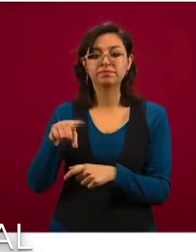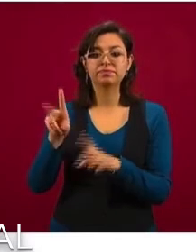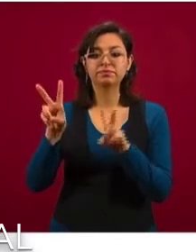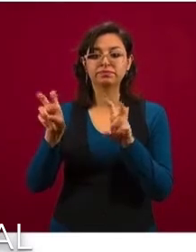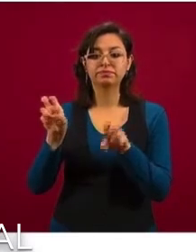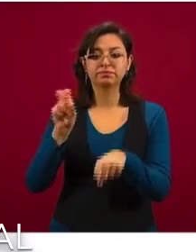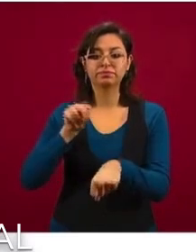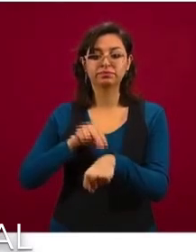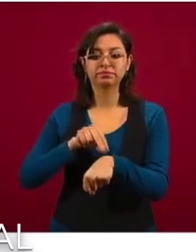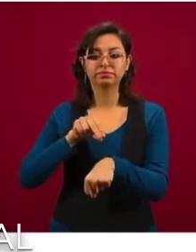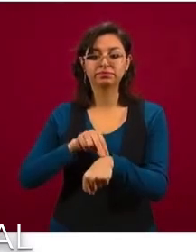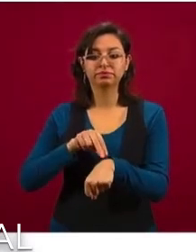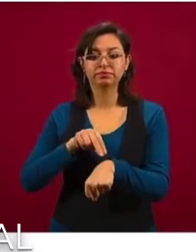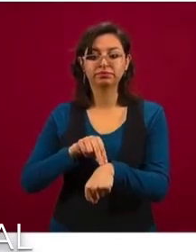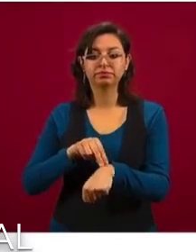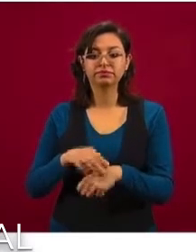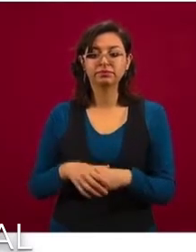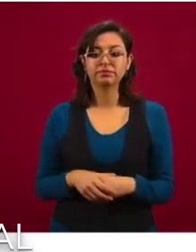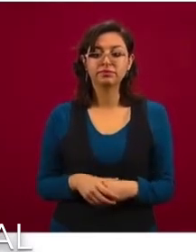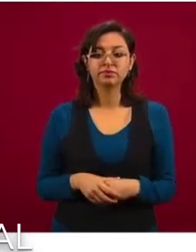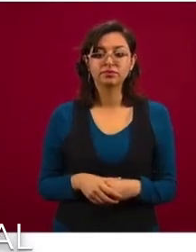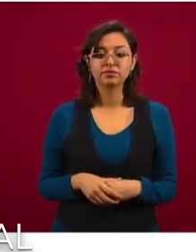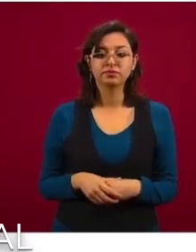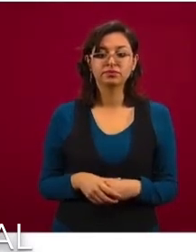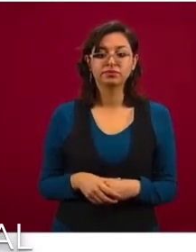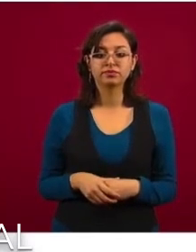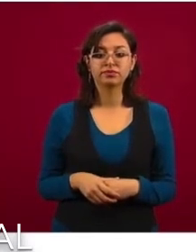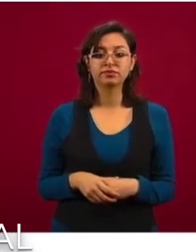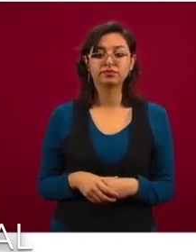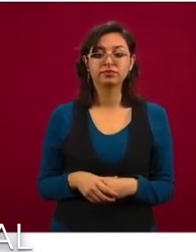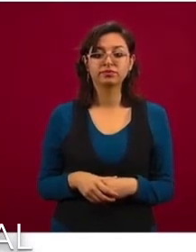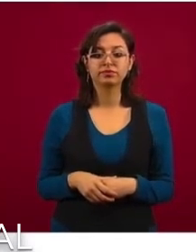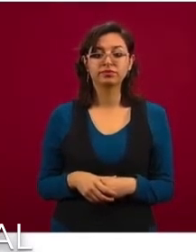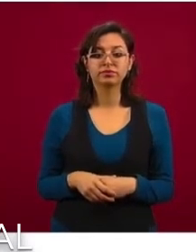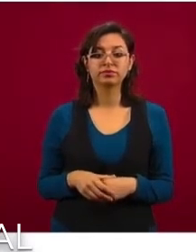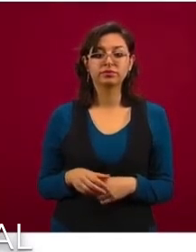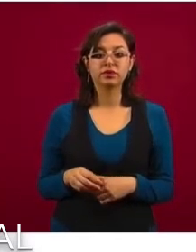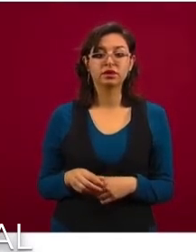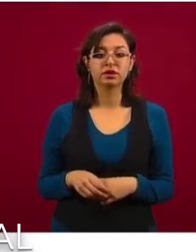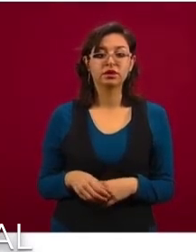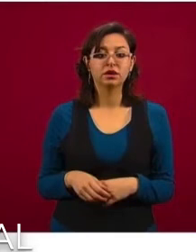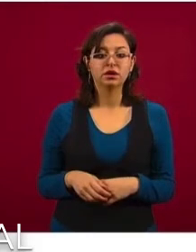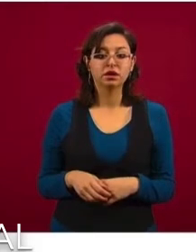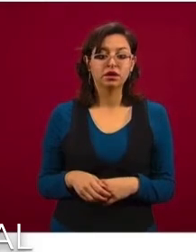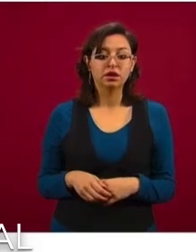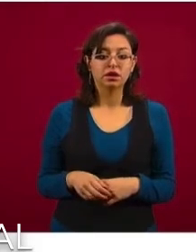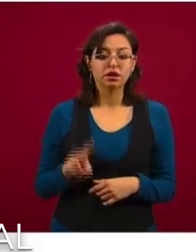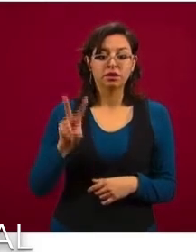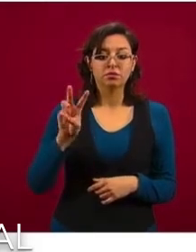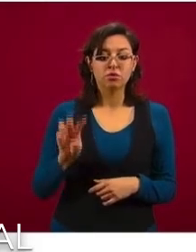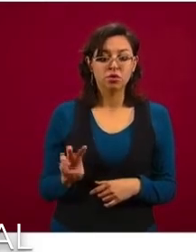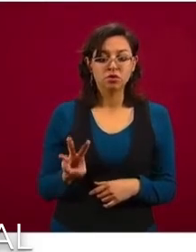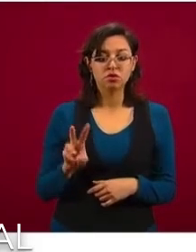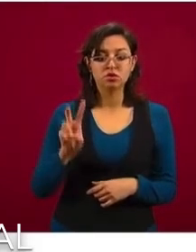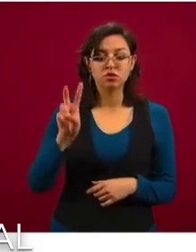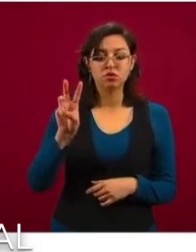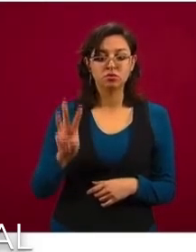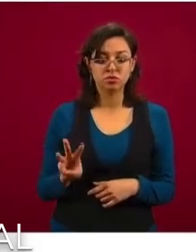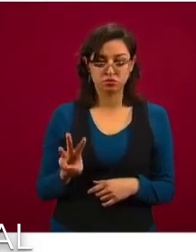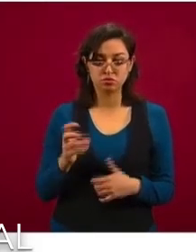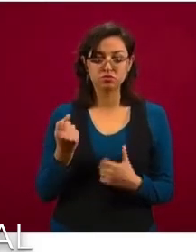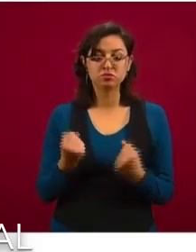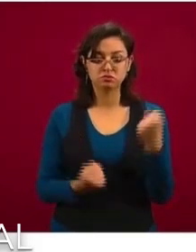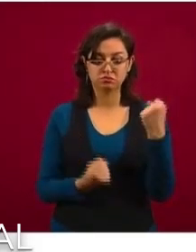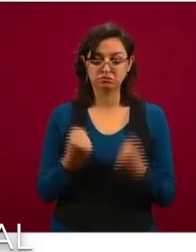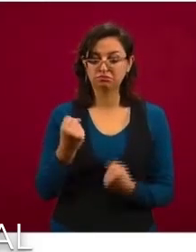Adelante. Tenemos el caso también de Volkswagen como automotriz, que también